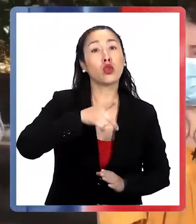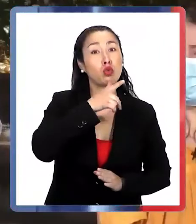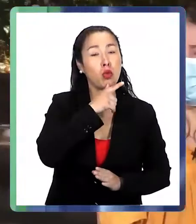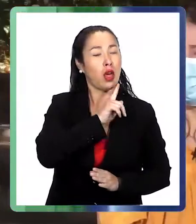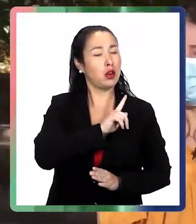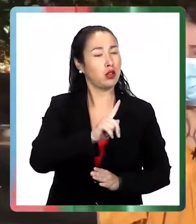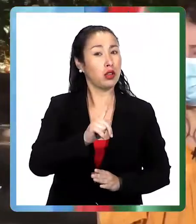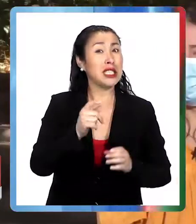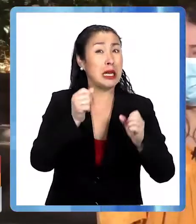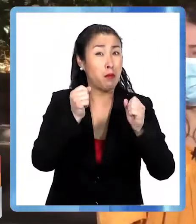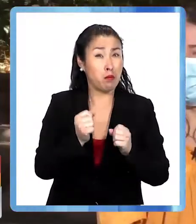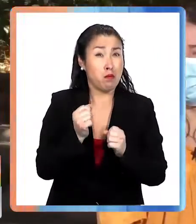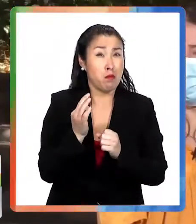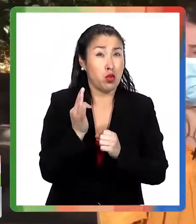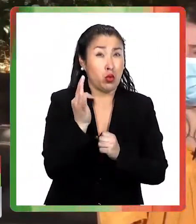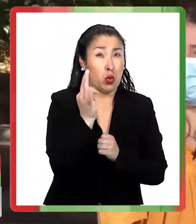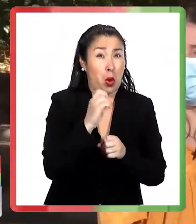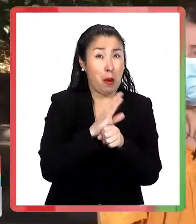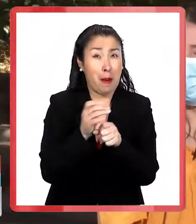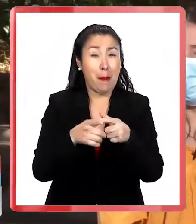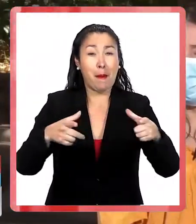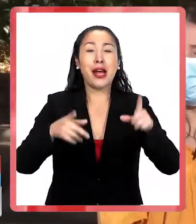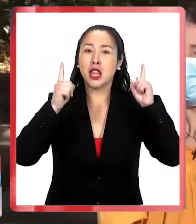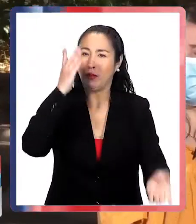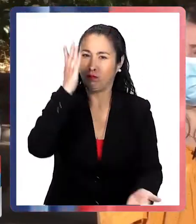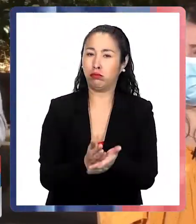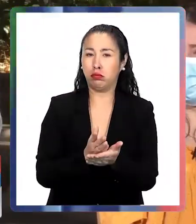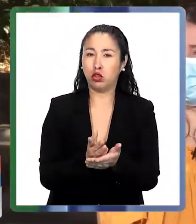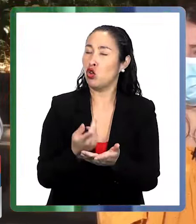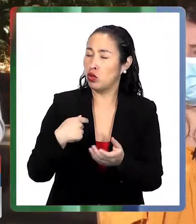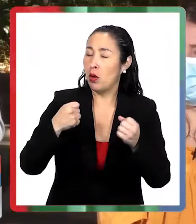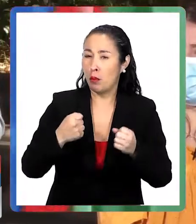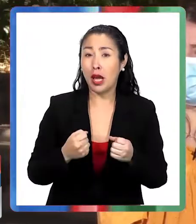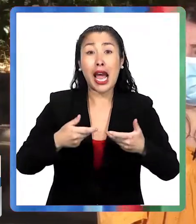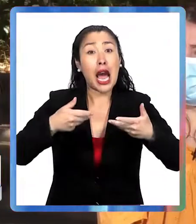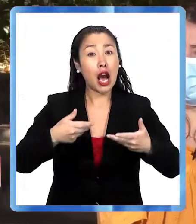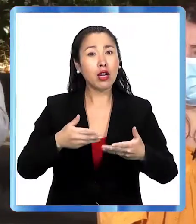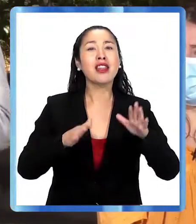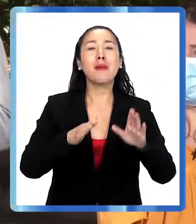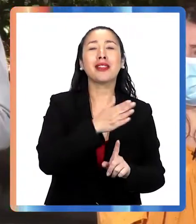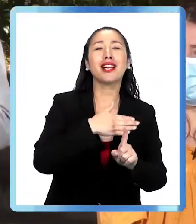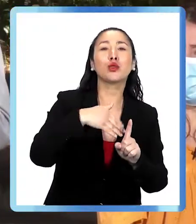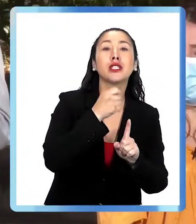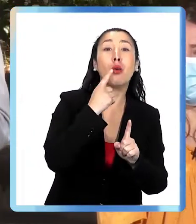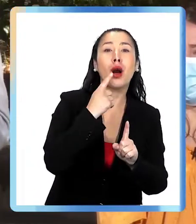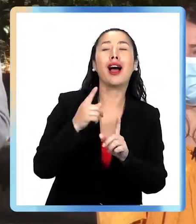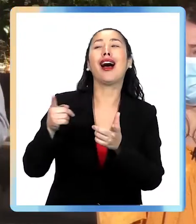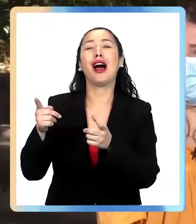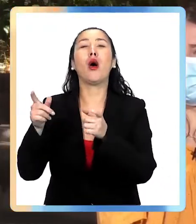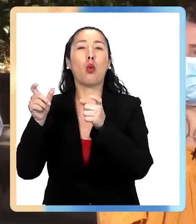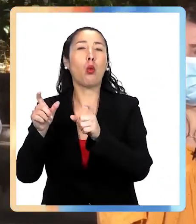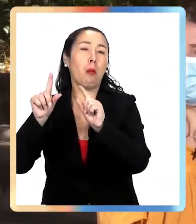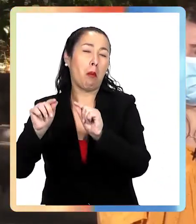implementar medidas más restrictivas si aquello llega a ser necesario. Por ahora debemos generar todas las condiciones y circunstancias para